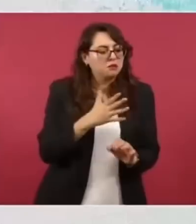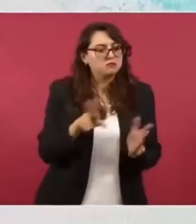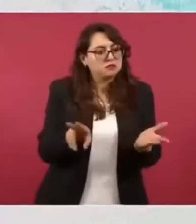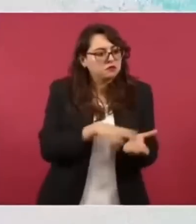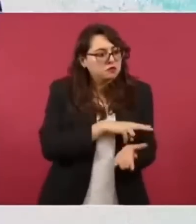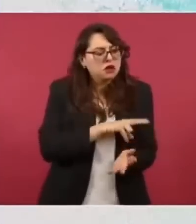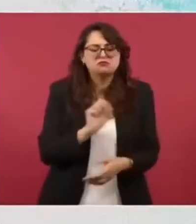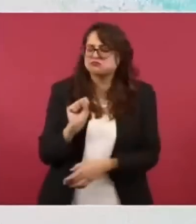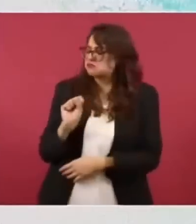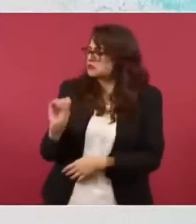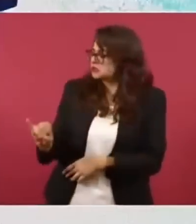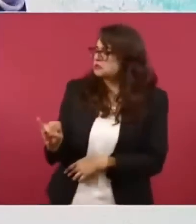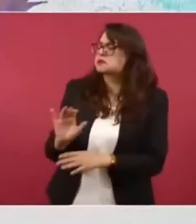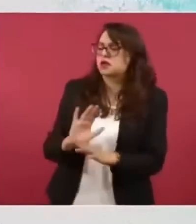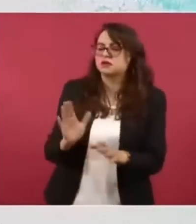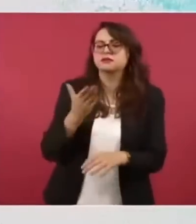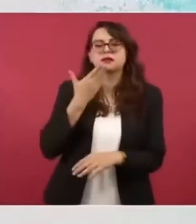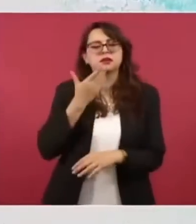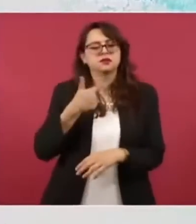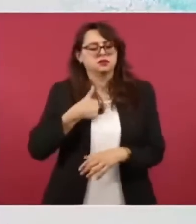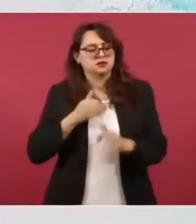sí sí sí sí nos arreglamos